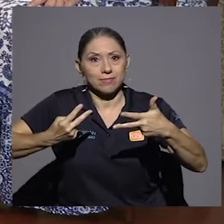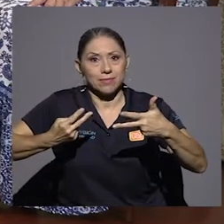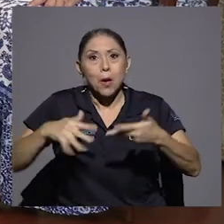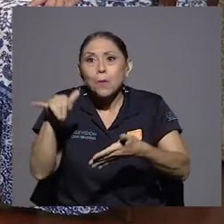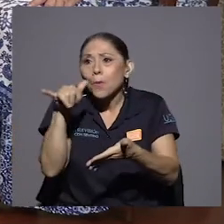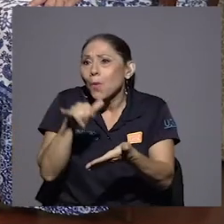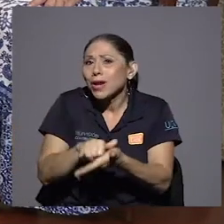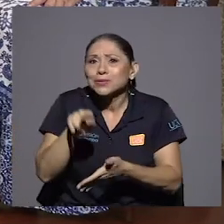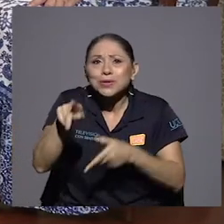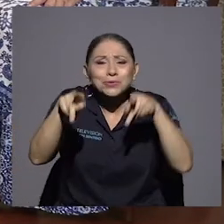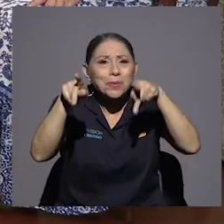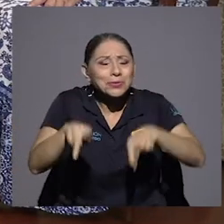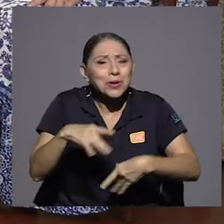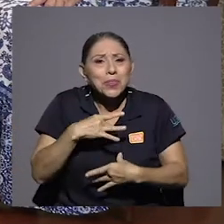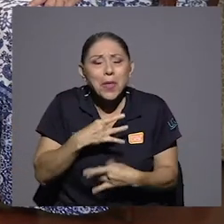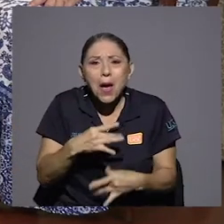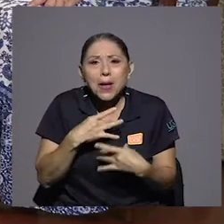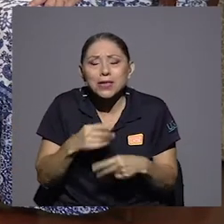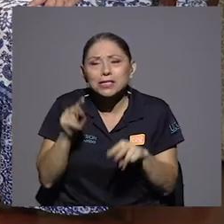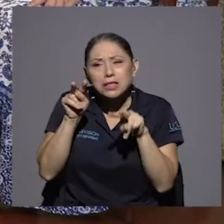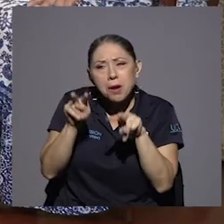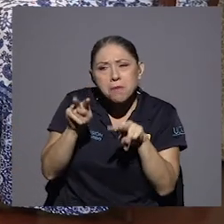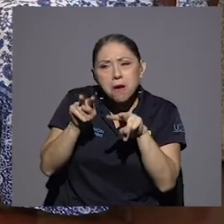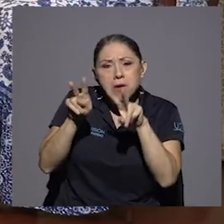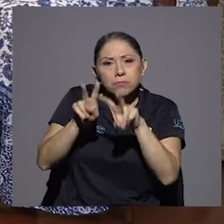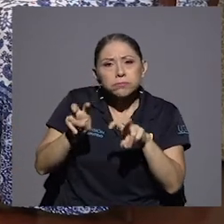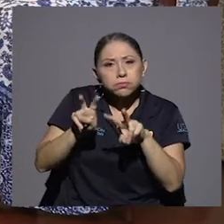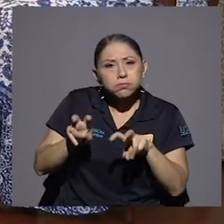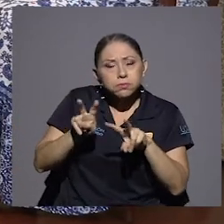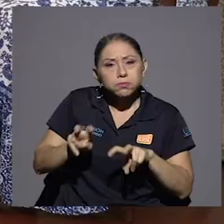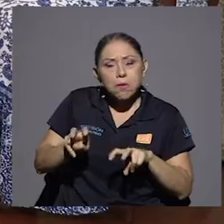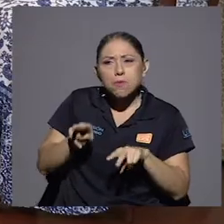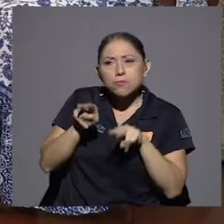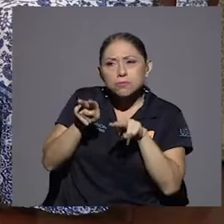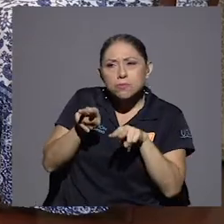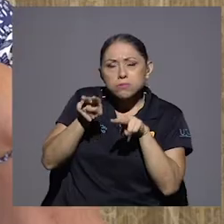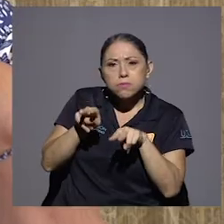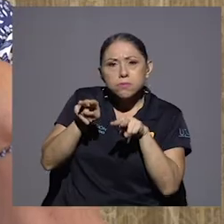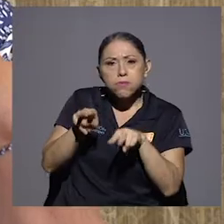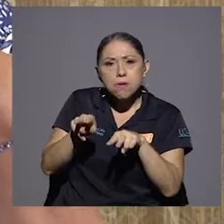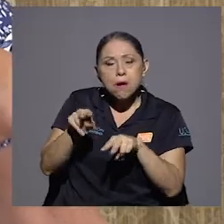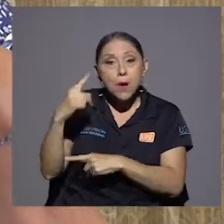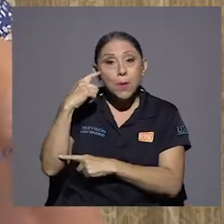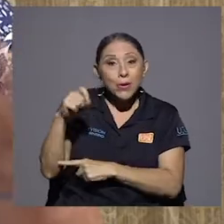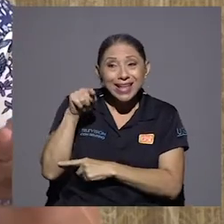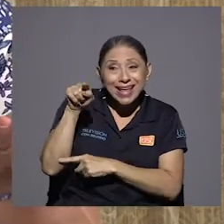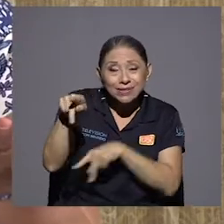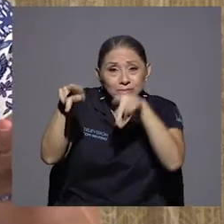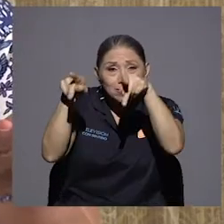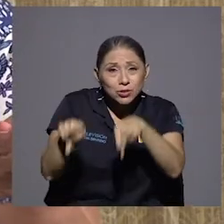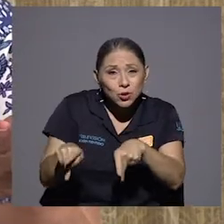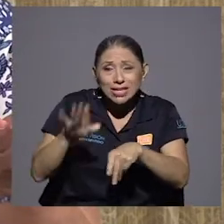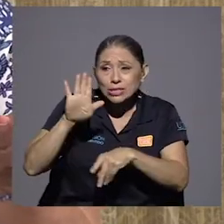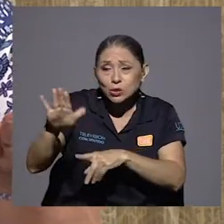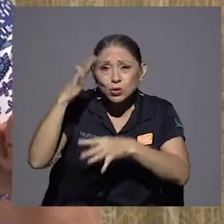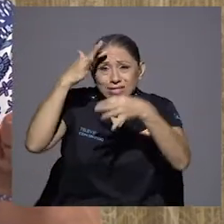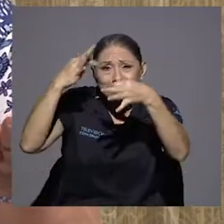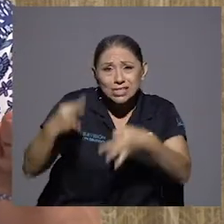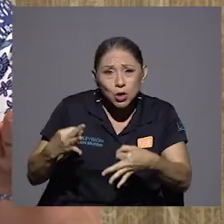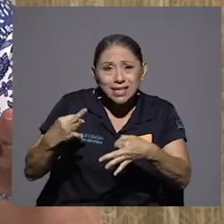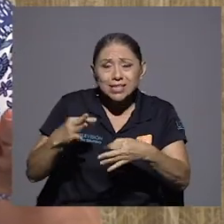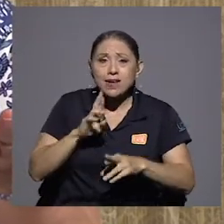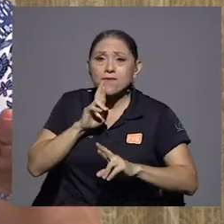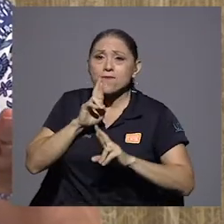eso él es una persona tan interesante de analizar. Porque es una persona que todas sus decisiones fueron producto